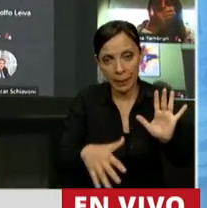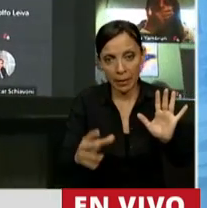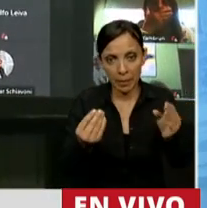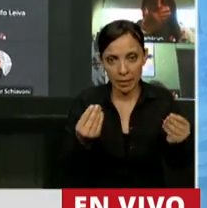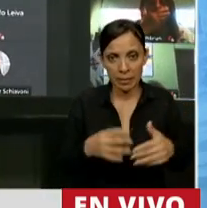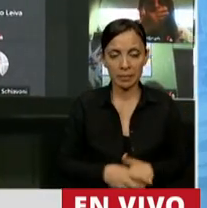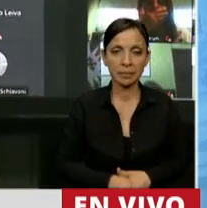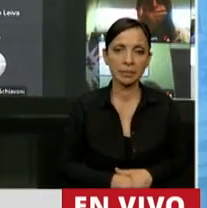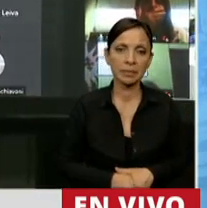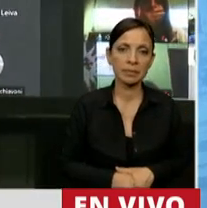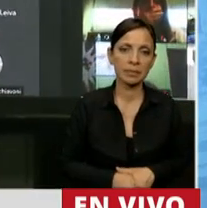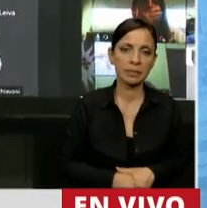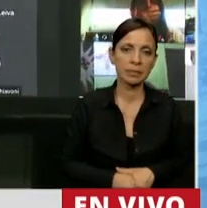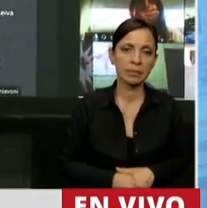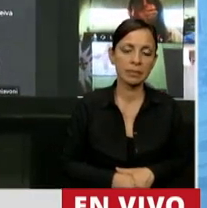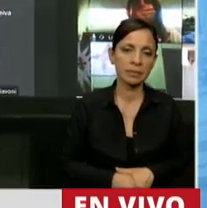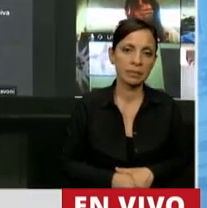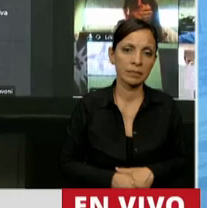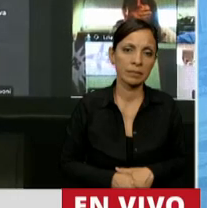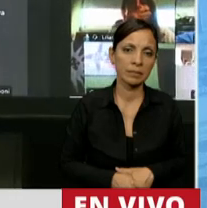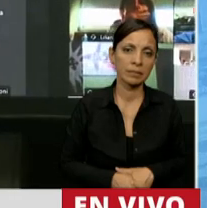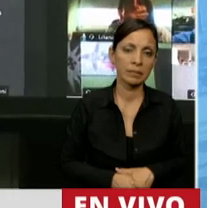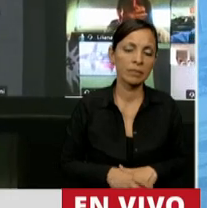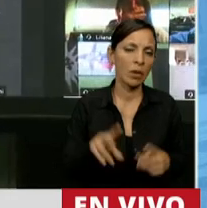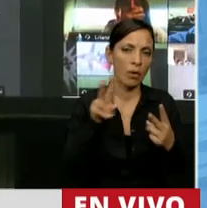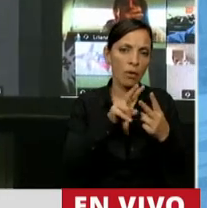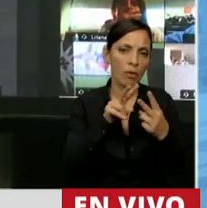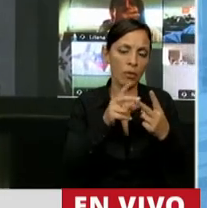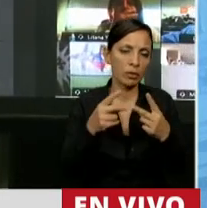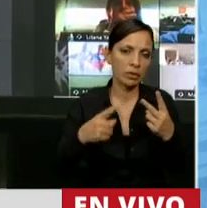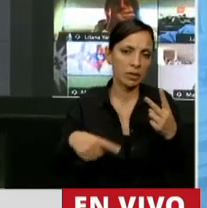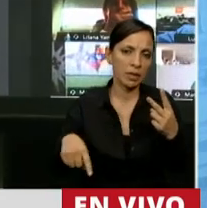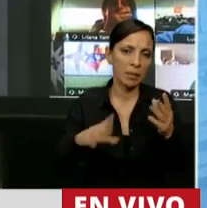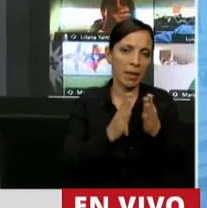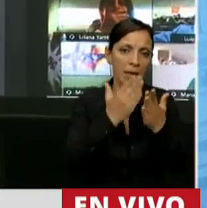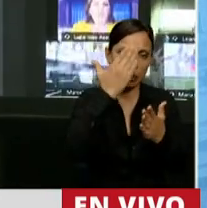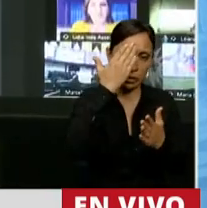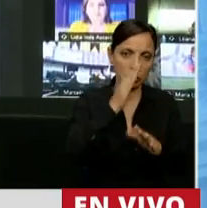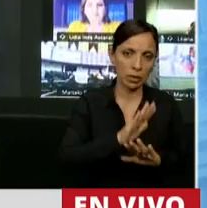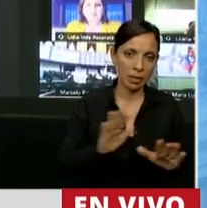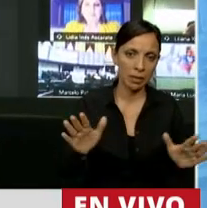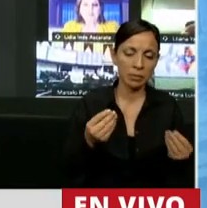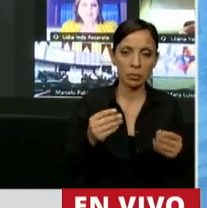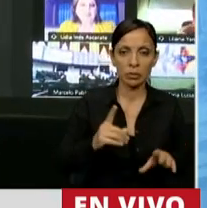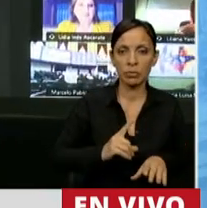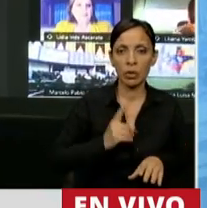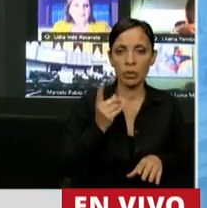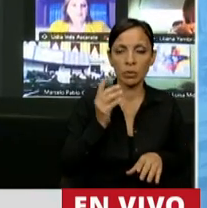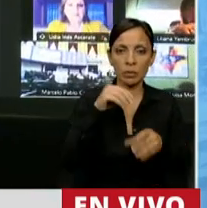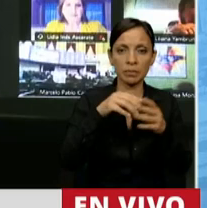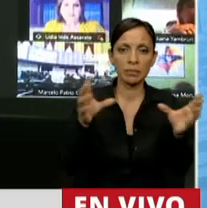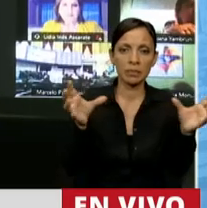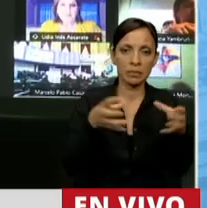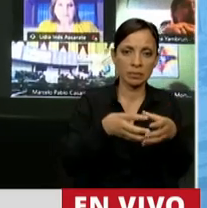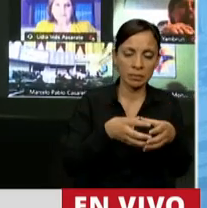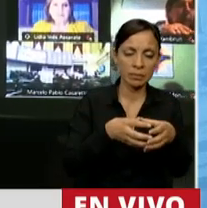a ver, solo dos cuestiones constitucionales, porque tengo el orgullo de pertenecer a un interbloque